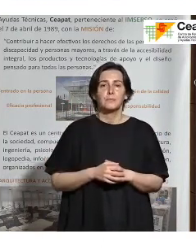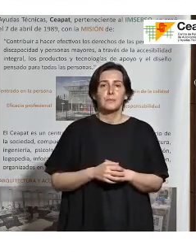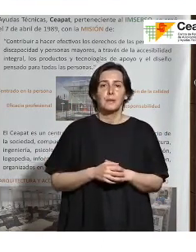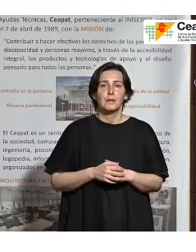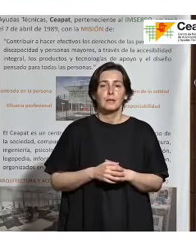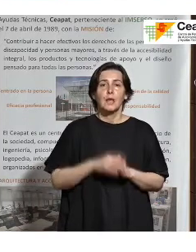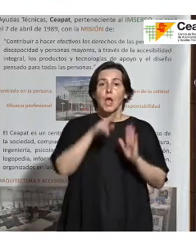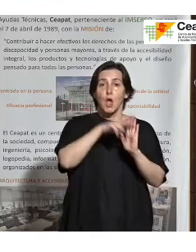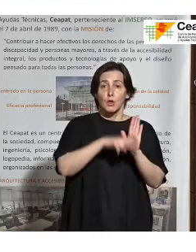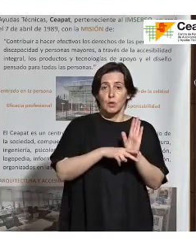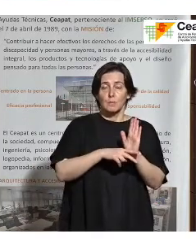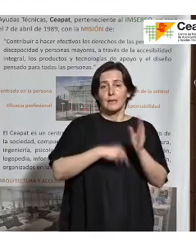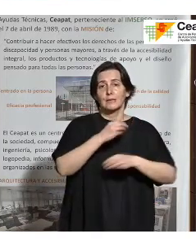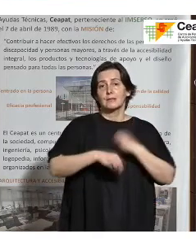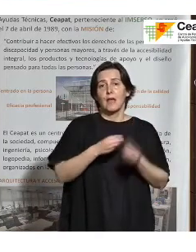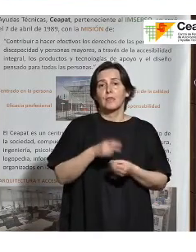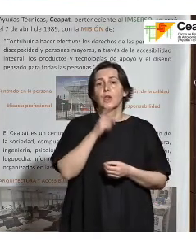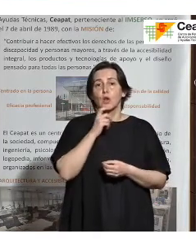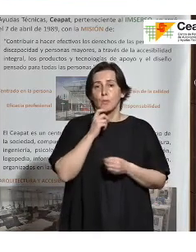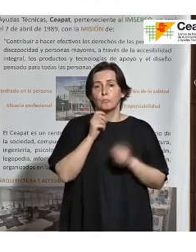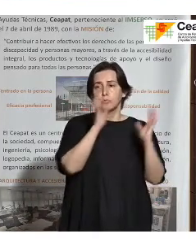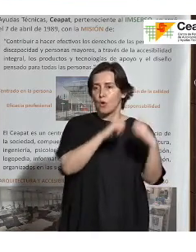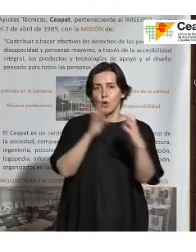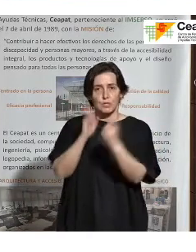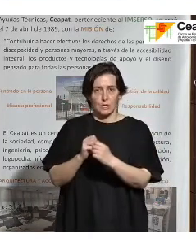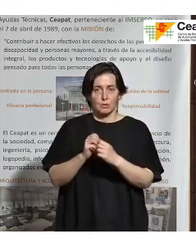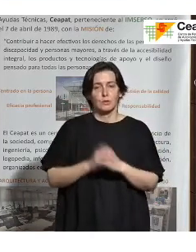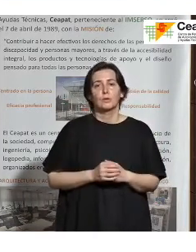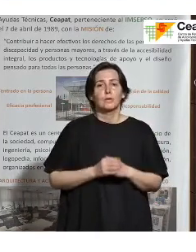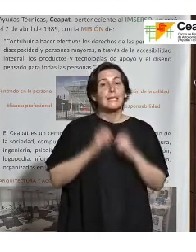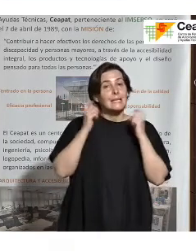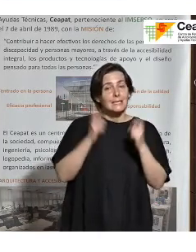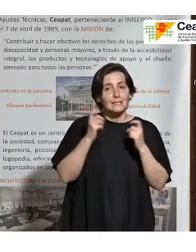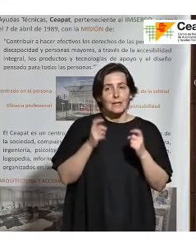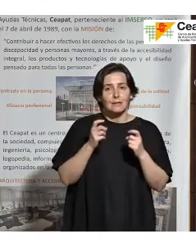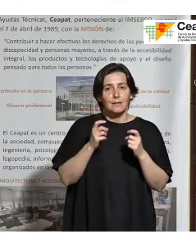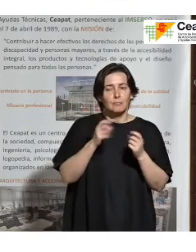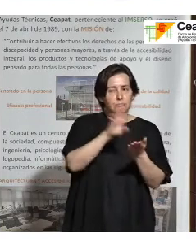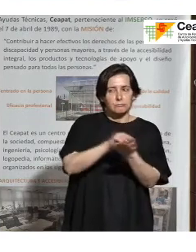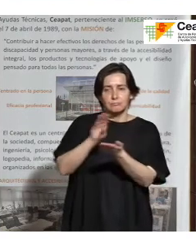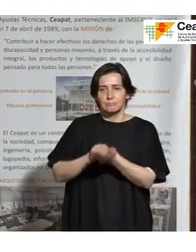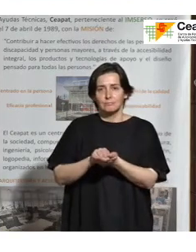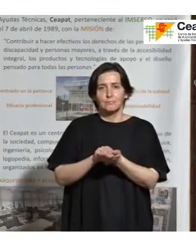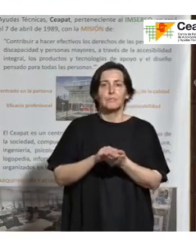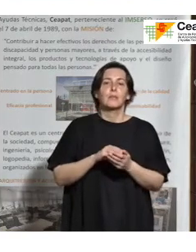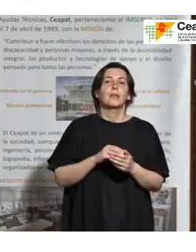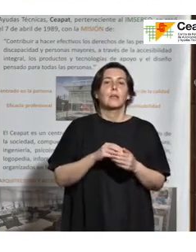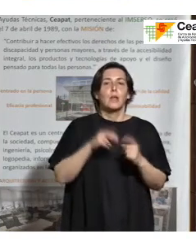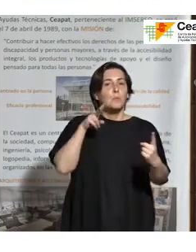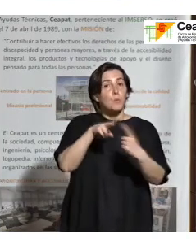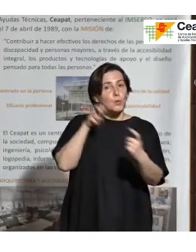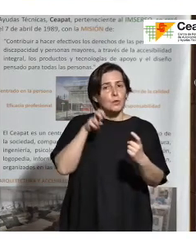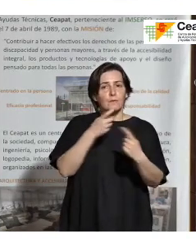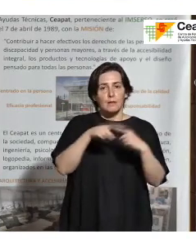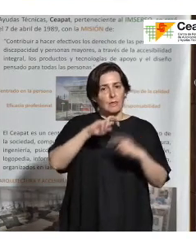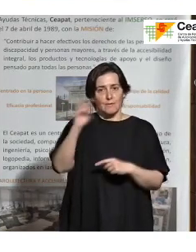Las normas se hacen por consenso, por consenso entre las partes. Se intenta contar con todas las partes y ver todos los puntos de vista